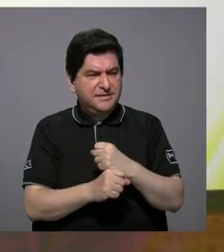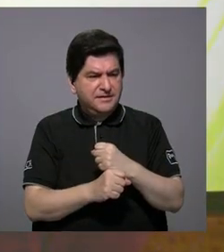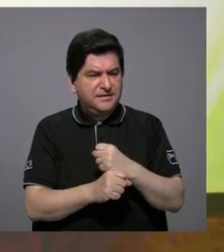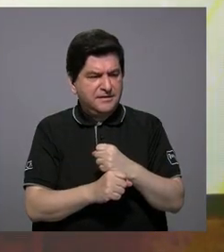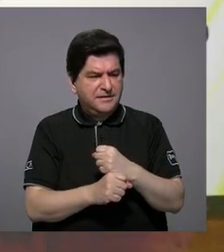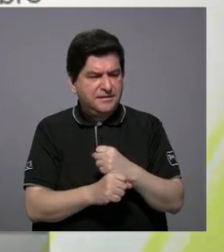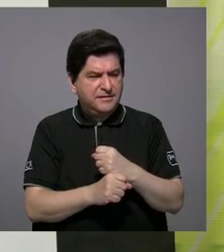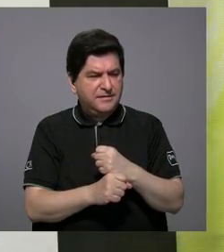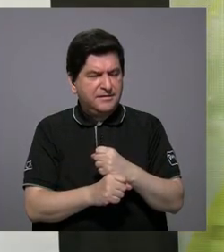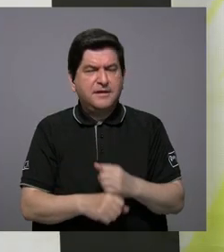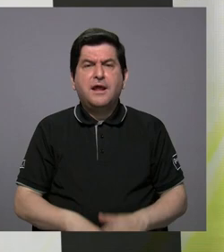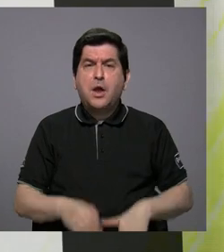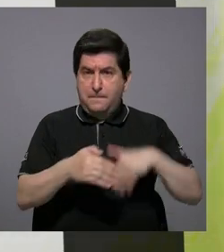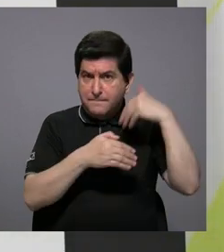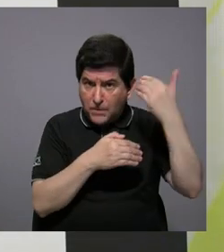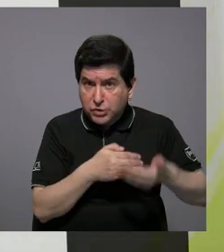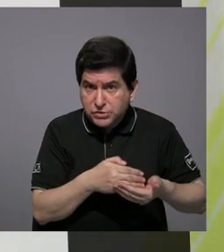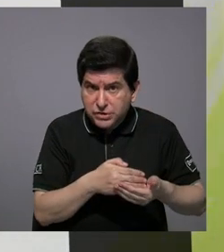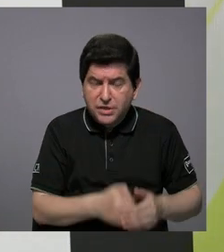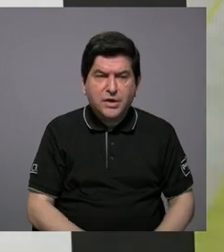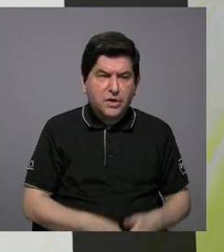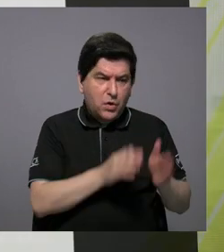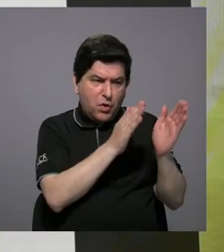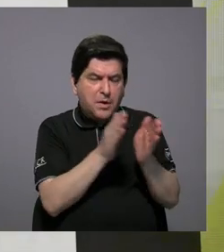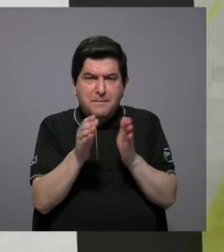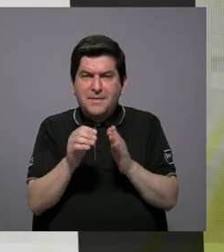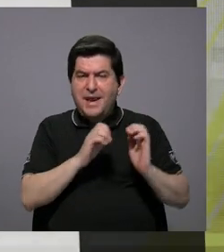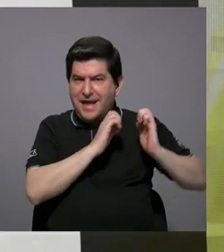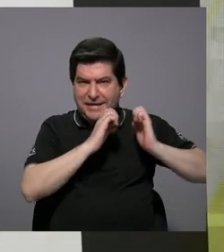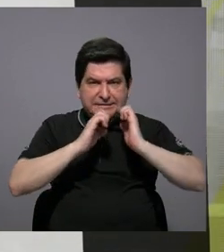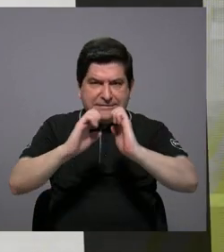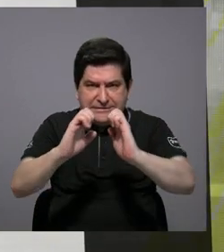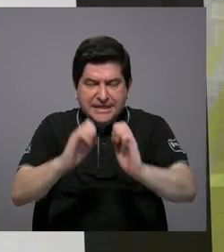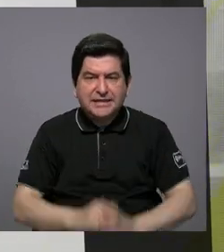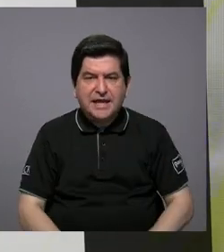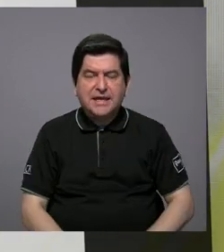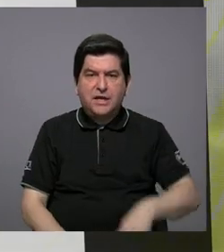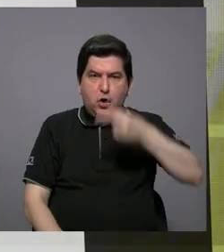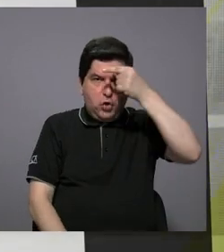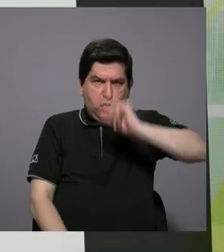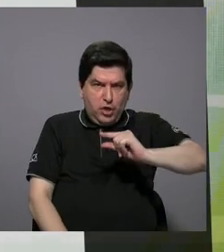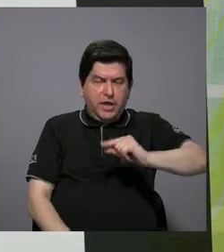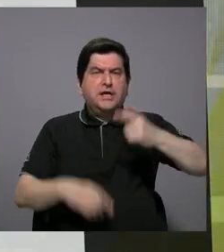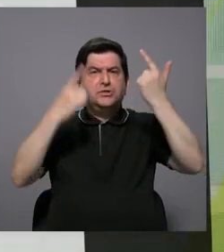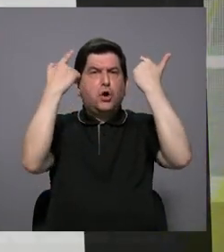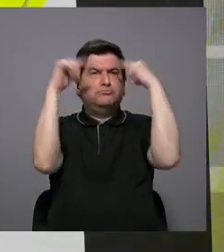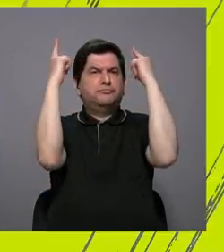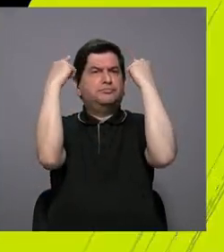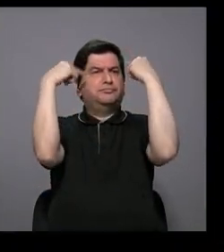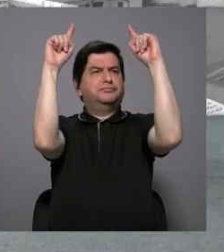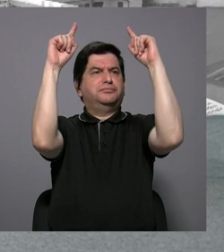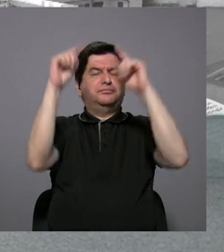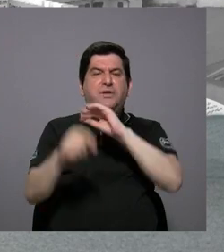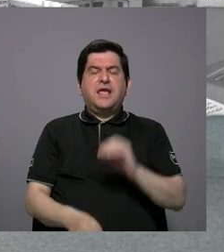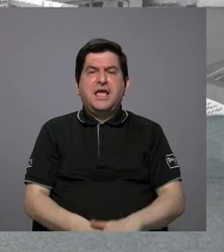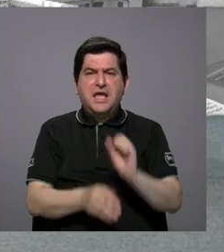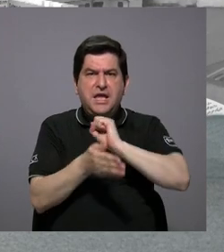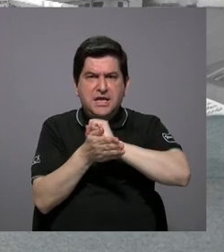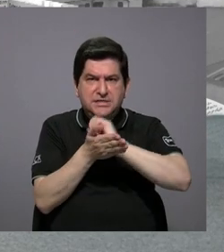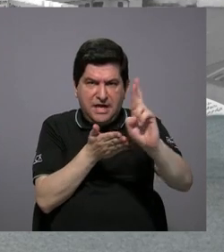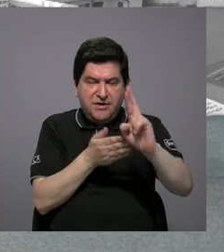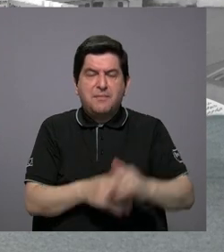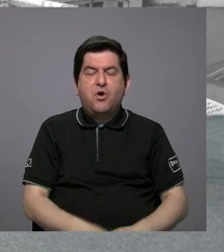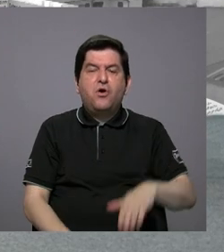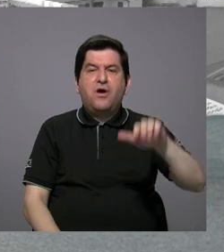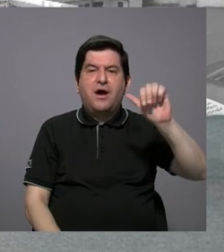como posteriormente se hizo el plan estratégico de Grecia, muy exitoso, y el de San Ramón con Ana